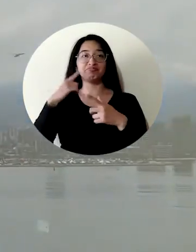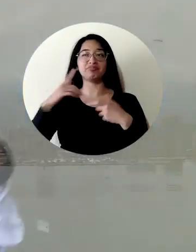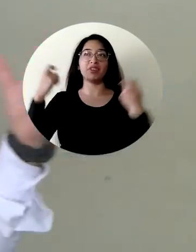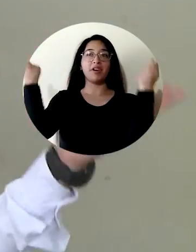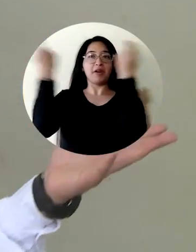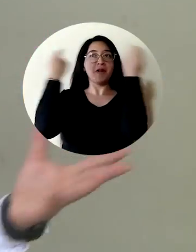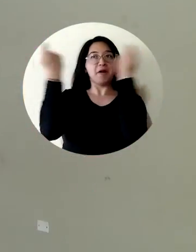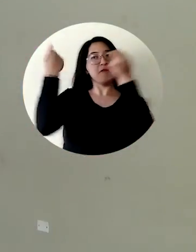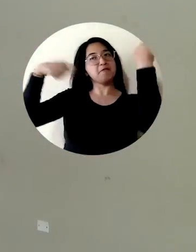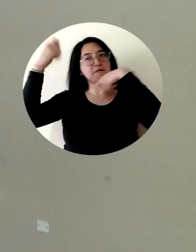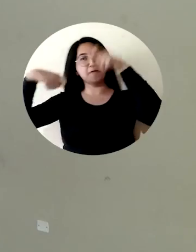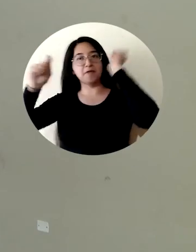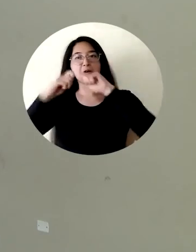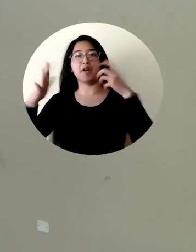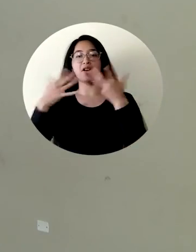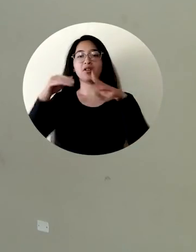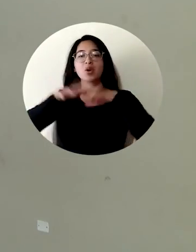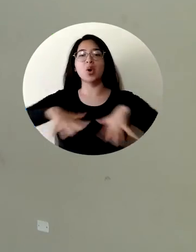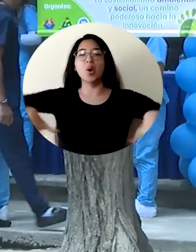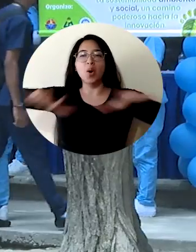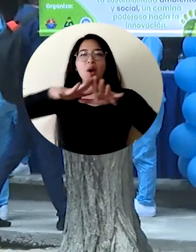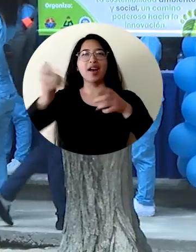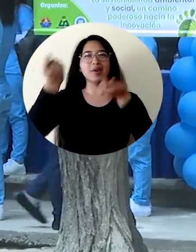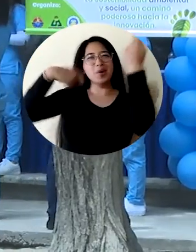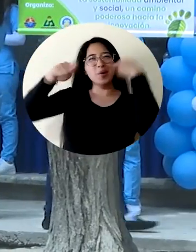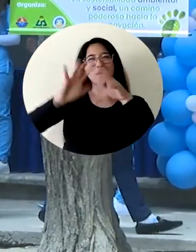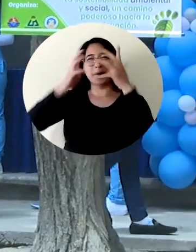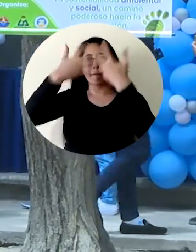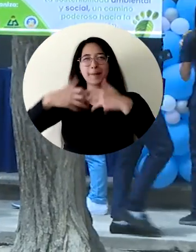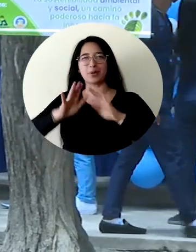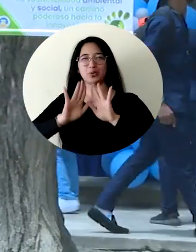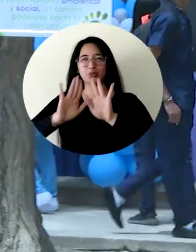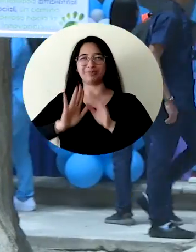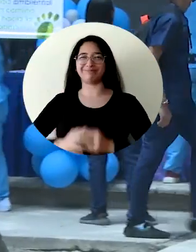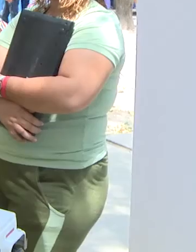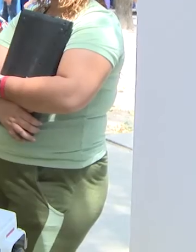Tenemos una feria de la sostenibilidad en la plazoleta central y una feria empresarial